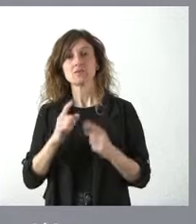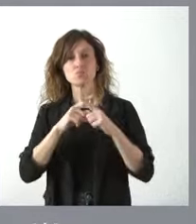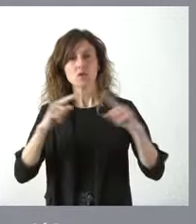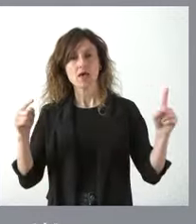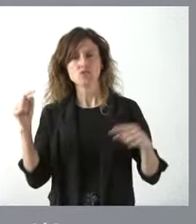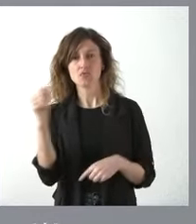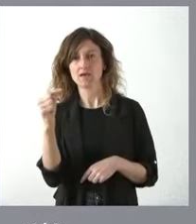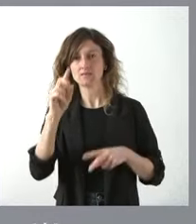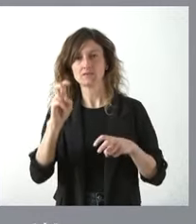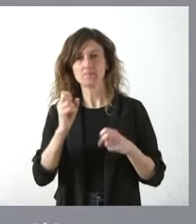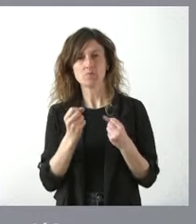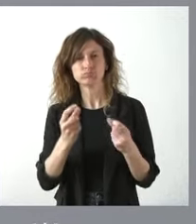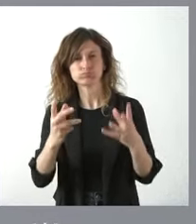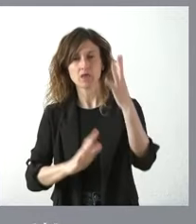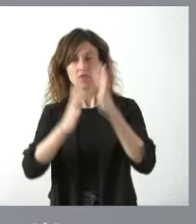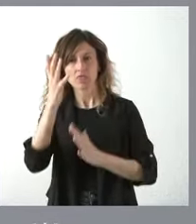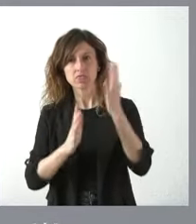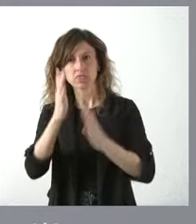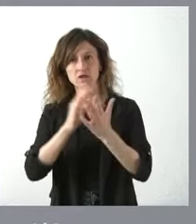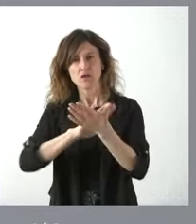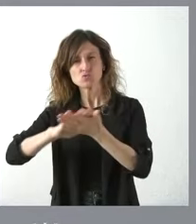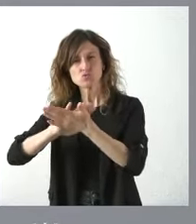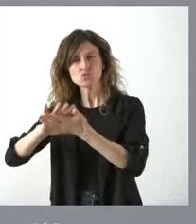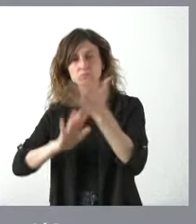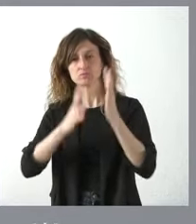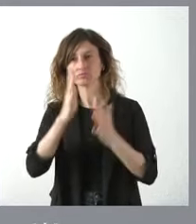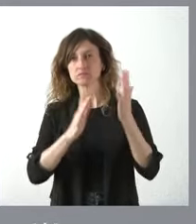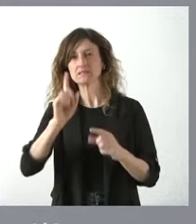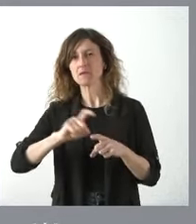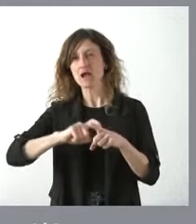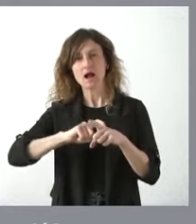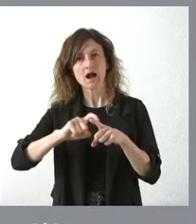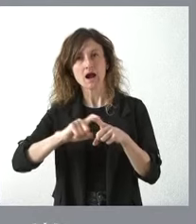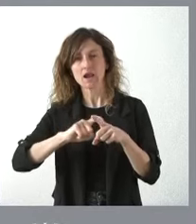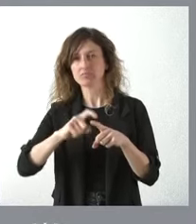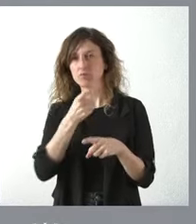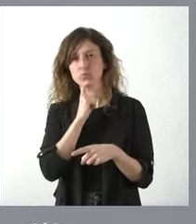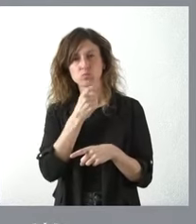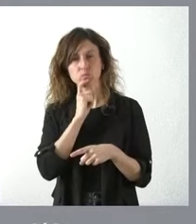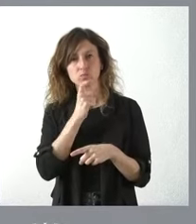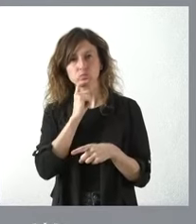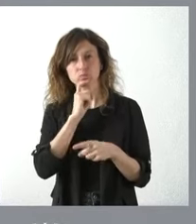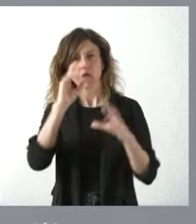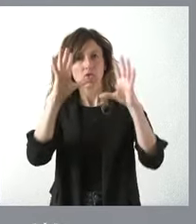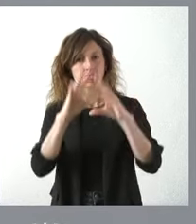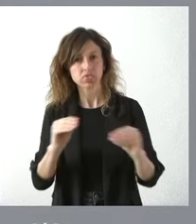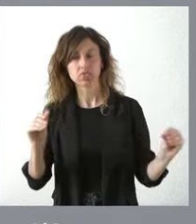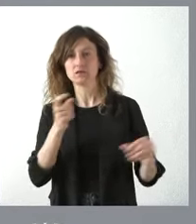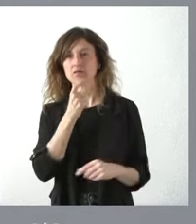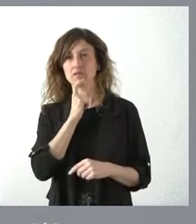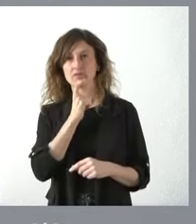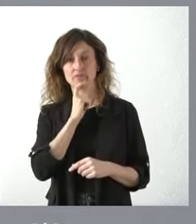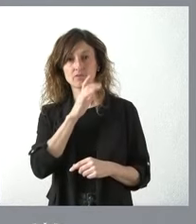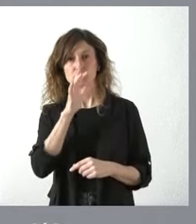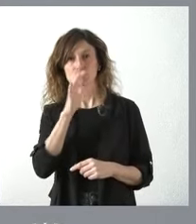negativo en materia de número de incendios y volumen de estos incendios y el carácter tan difícil de haberlos extinguido como consecuencia de